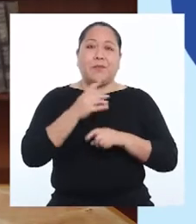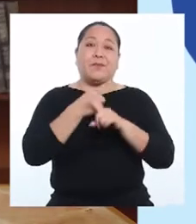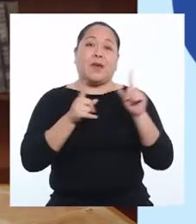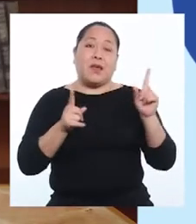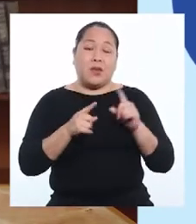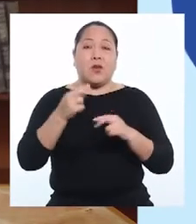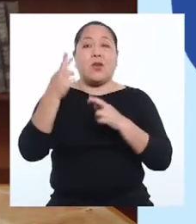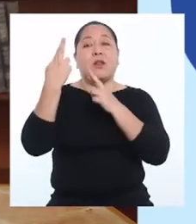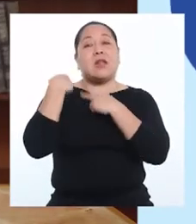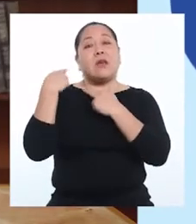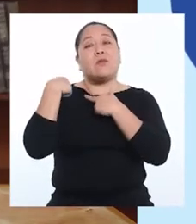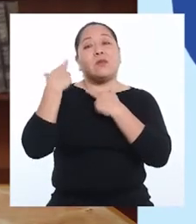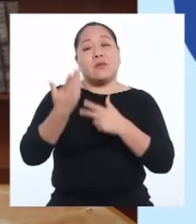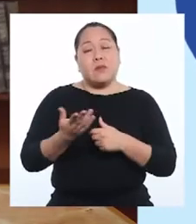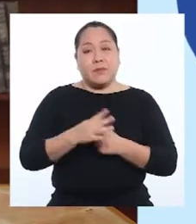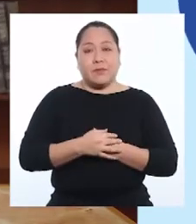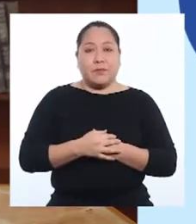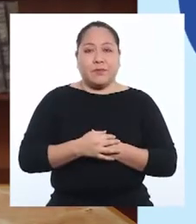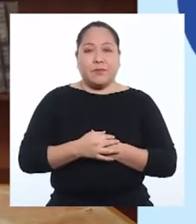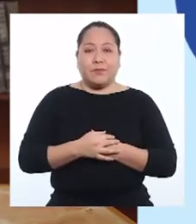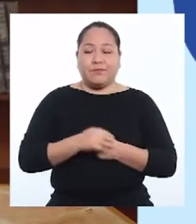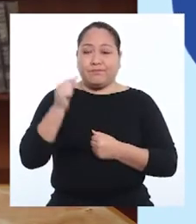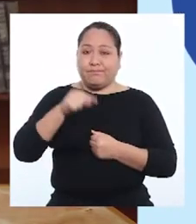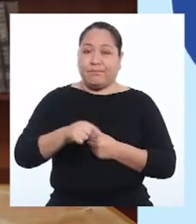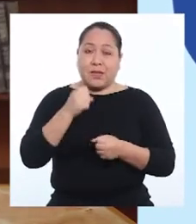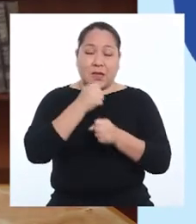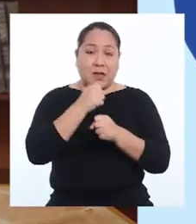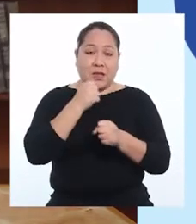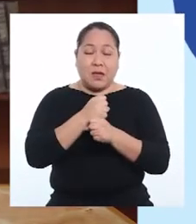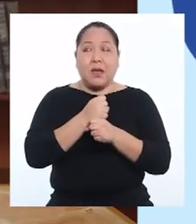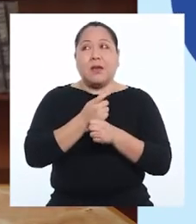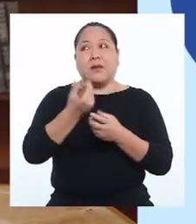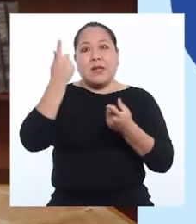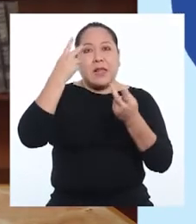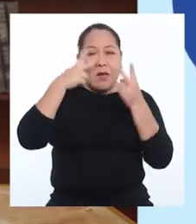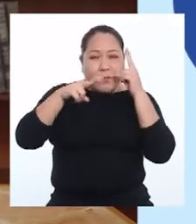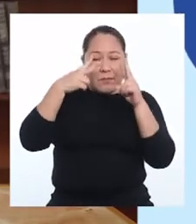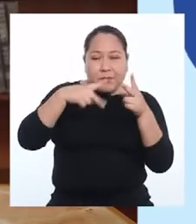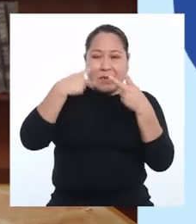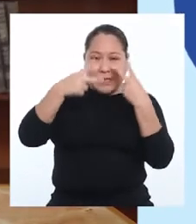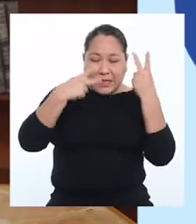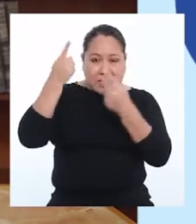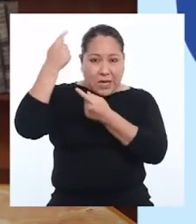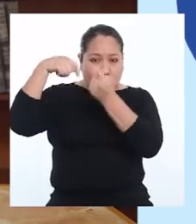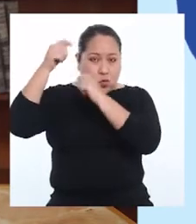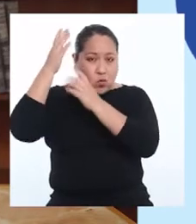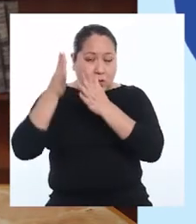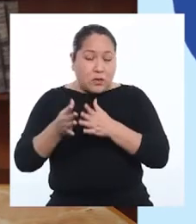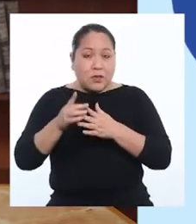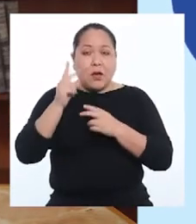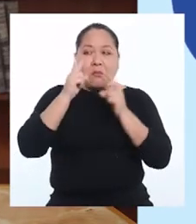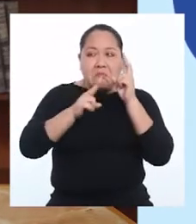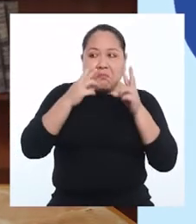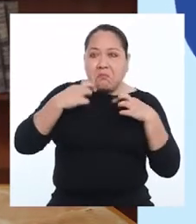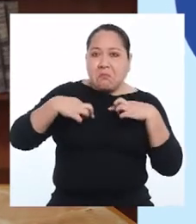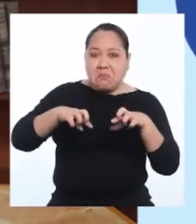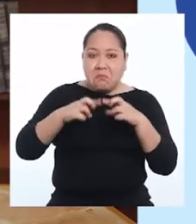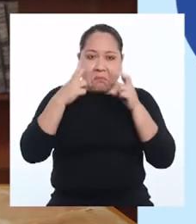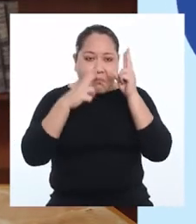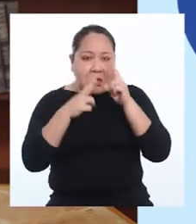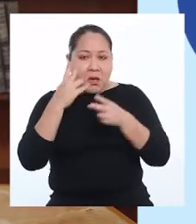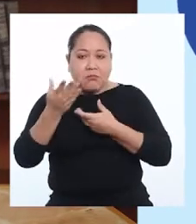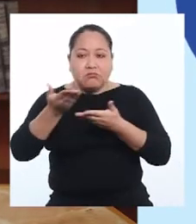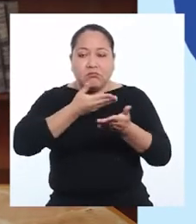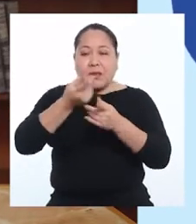pero responsablemente. La actividad turística responsable nos permite vivenciar la